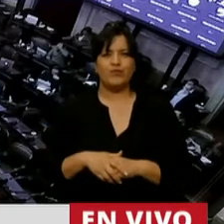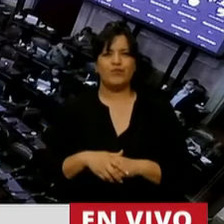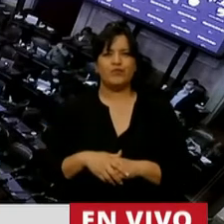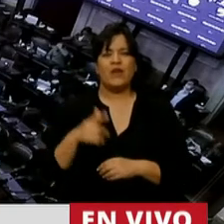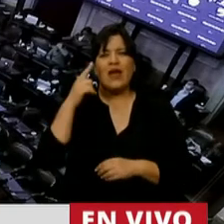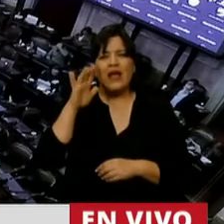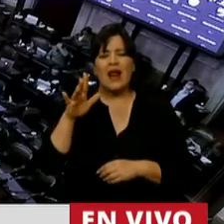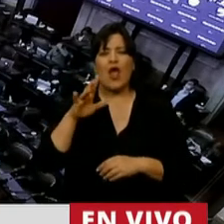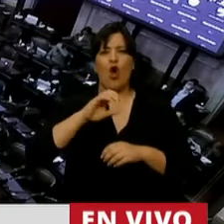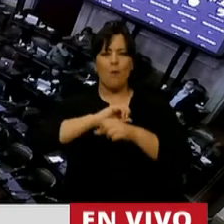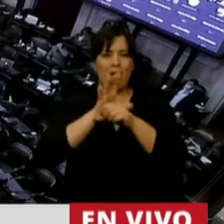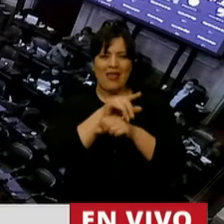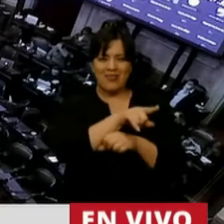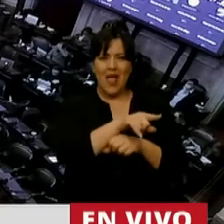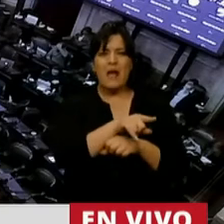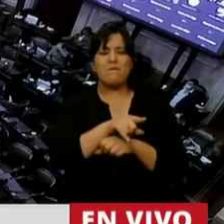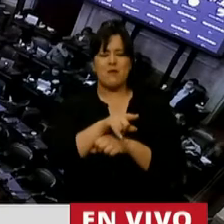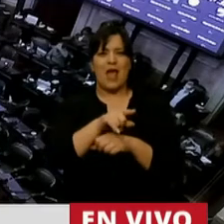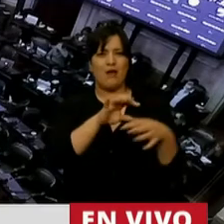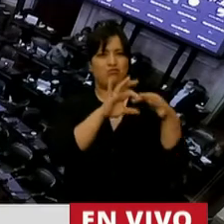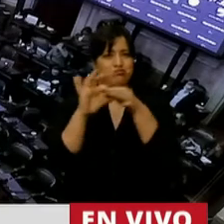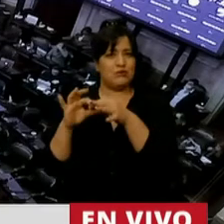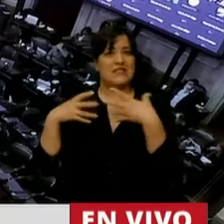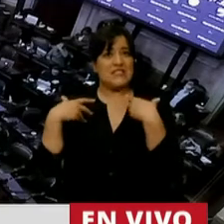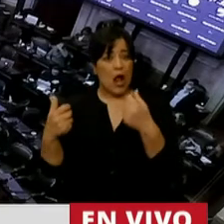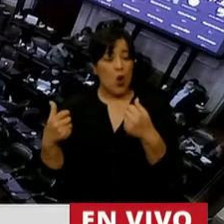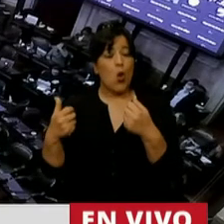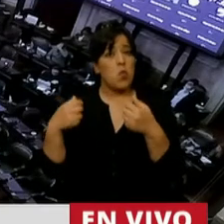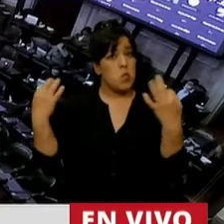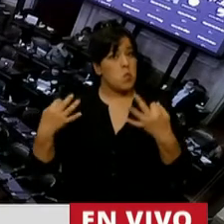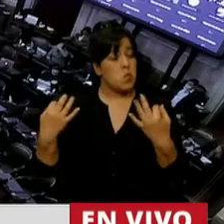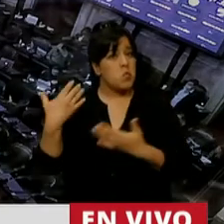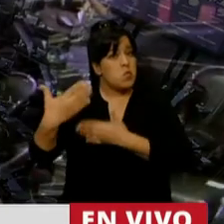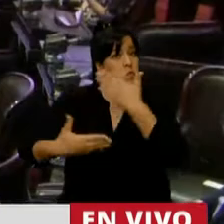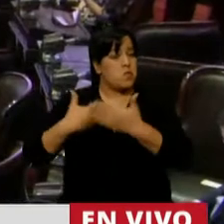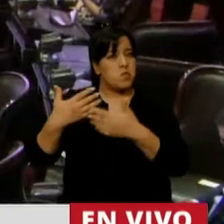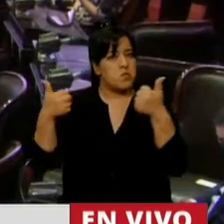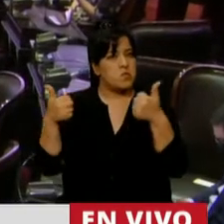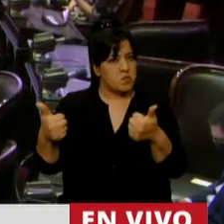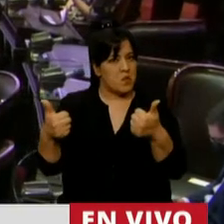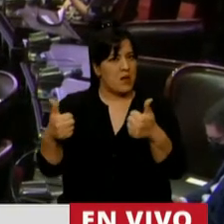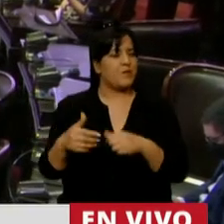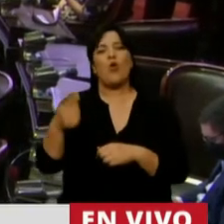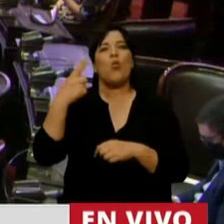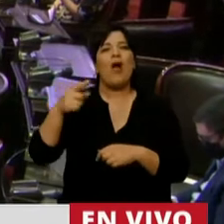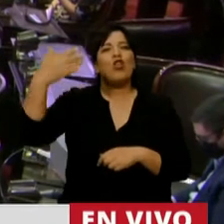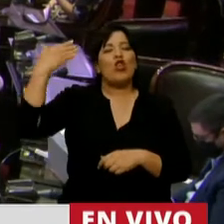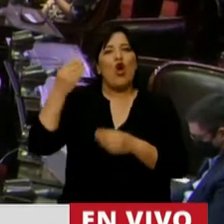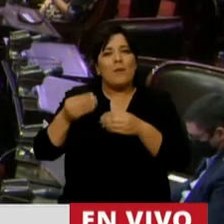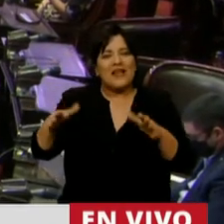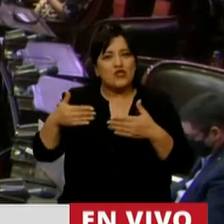relación a la pandemia tuvo una política muy adecuada a las circunstancias iniciales. Es decir,